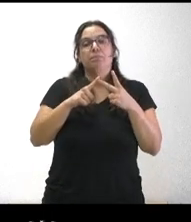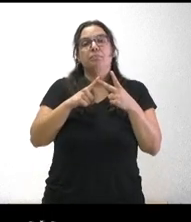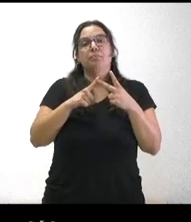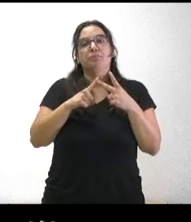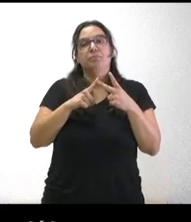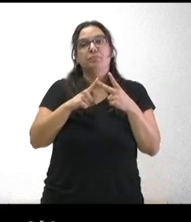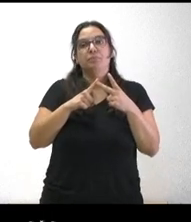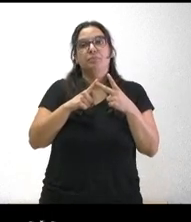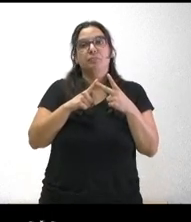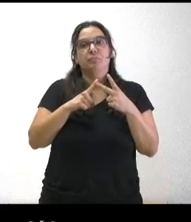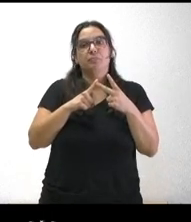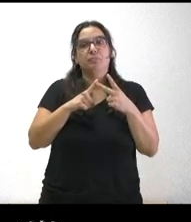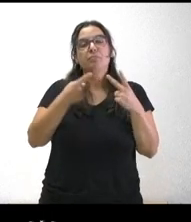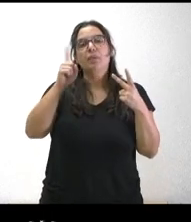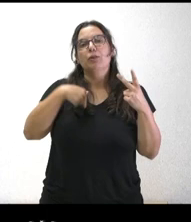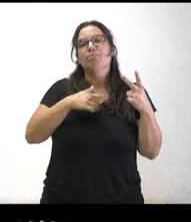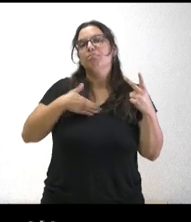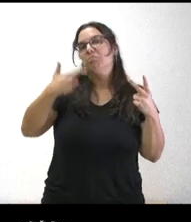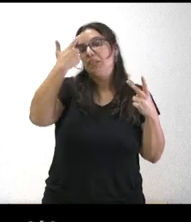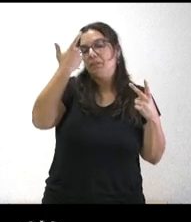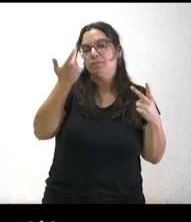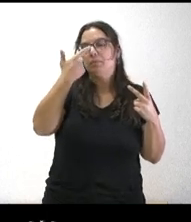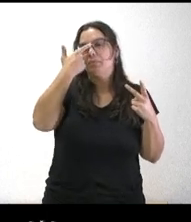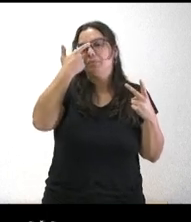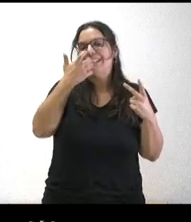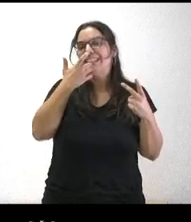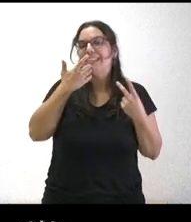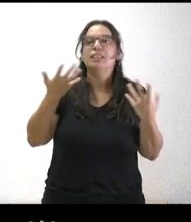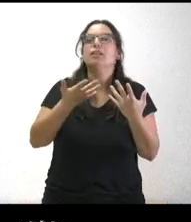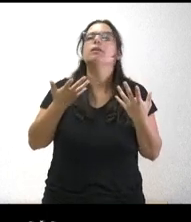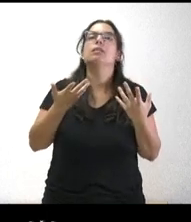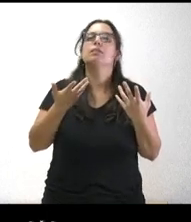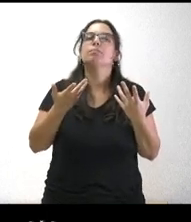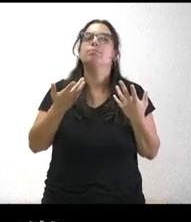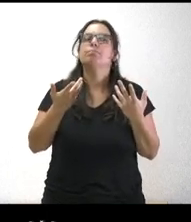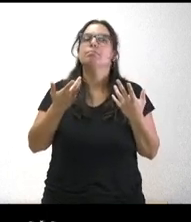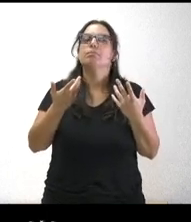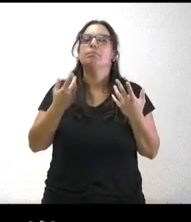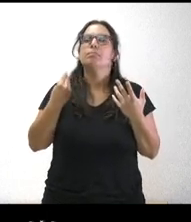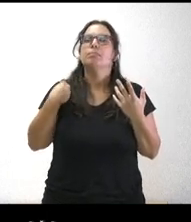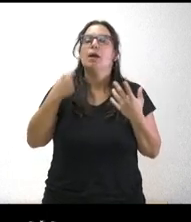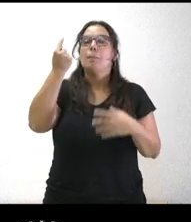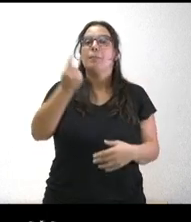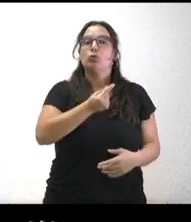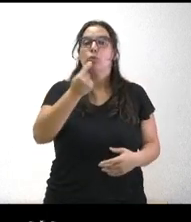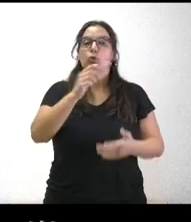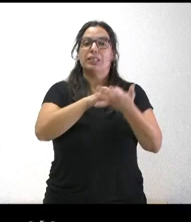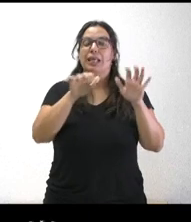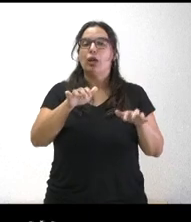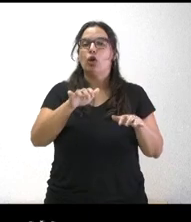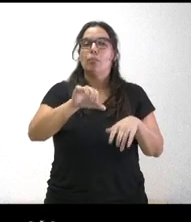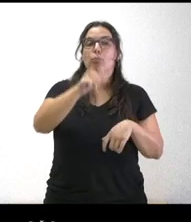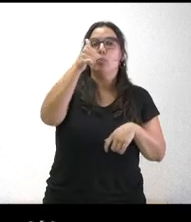lado también quería saber si de alguna manera se está condicionando la aprobación del presupuesto de Castilla y León